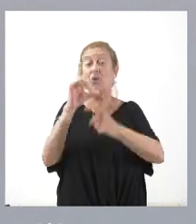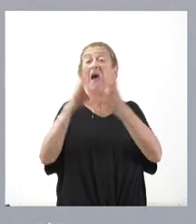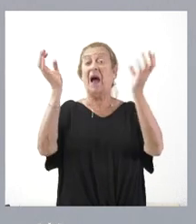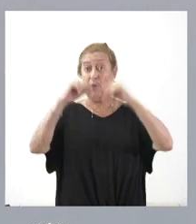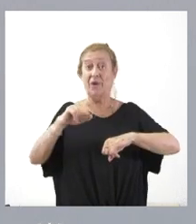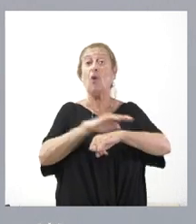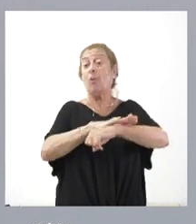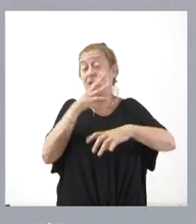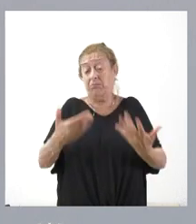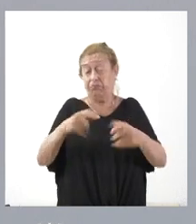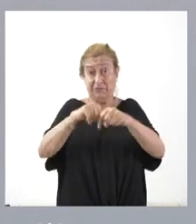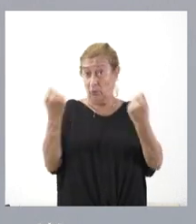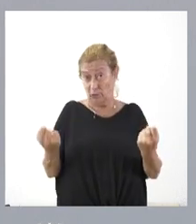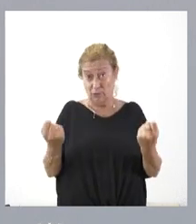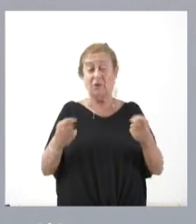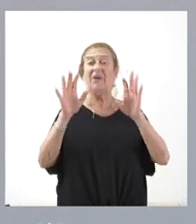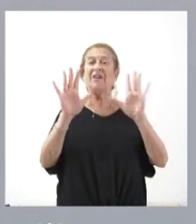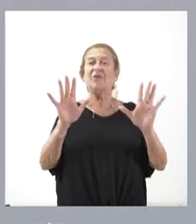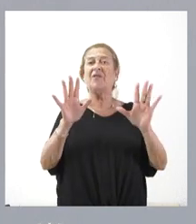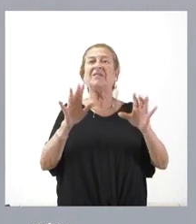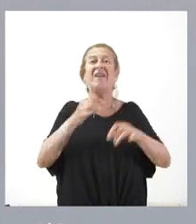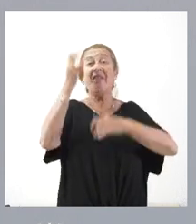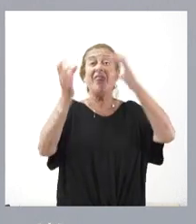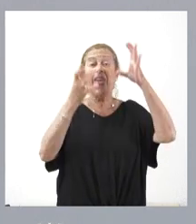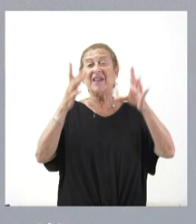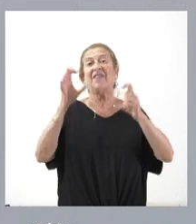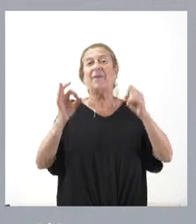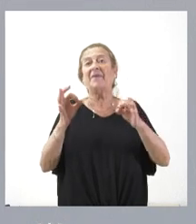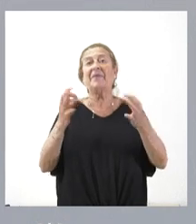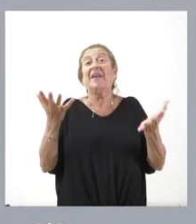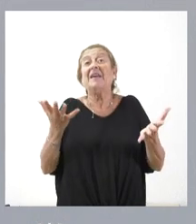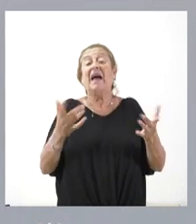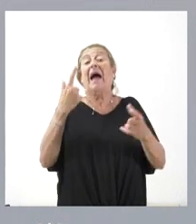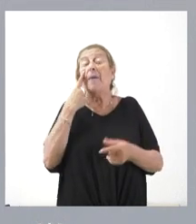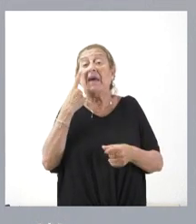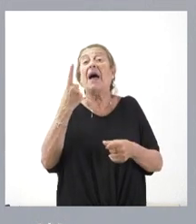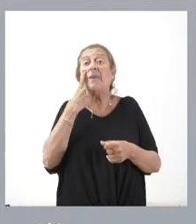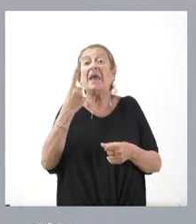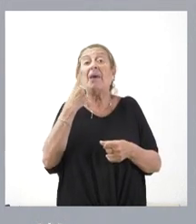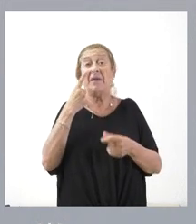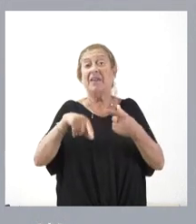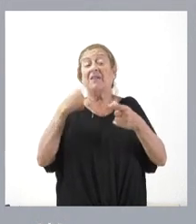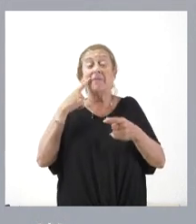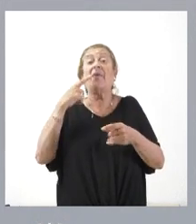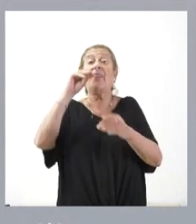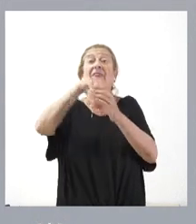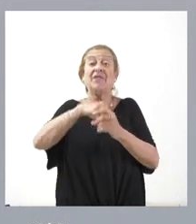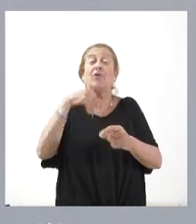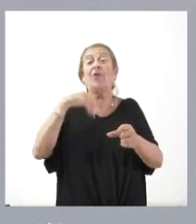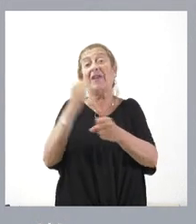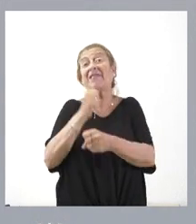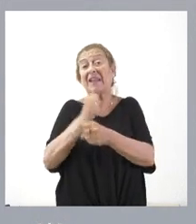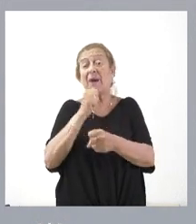que se ha roto, entonces las iniciativas se tendrán que ir viendo y se enmarcarán dentro del trabajo